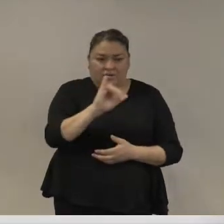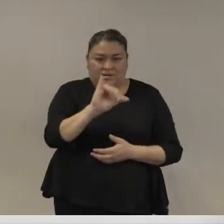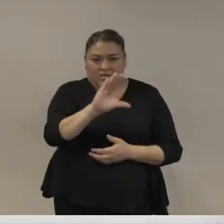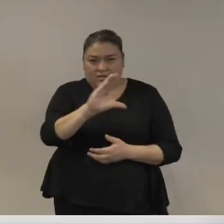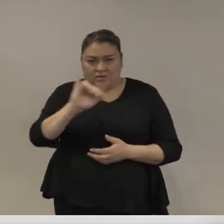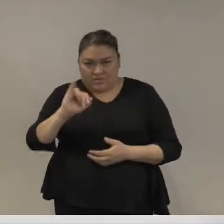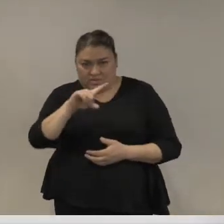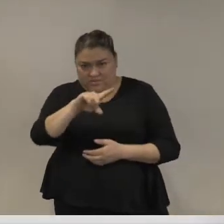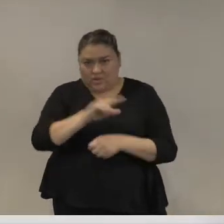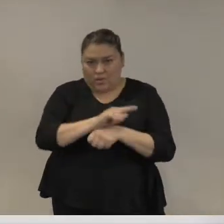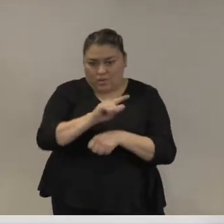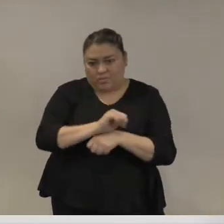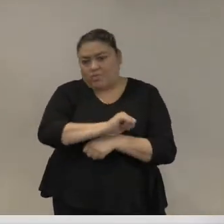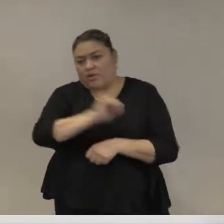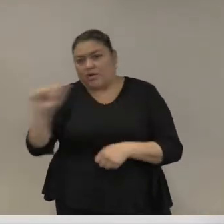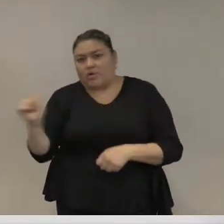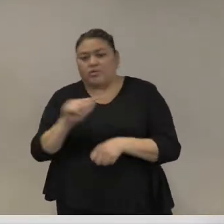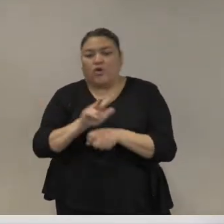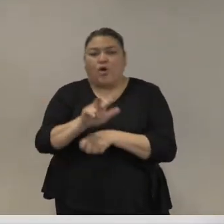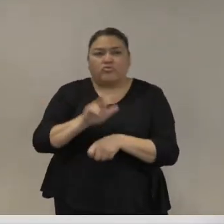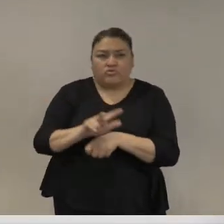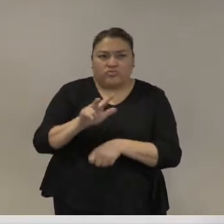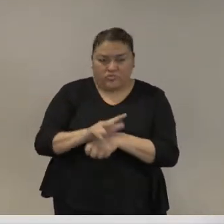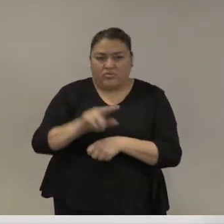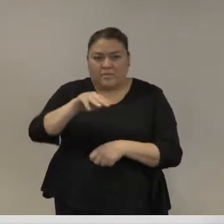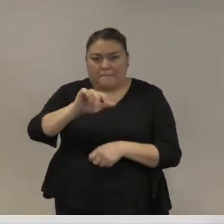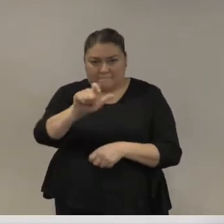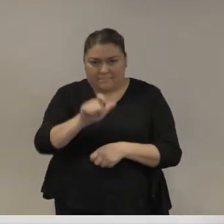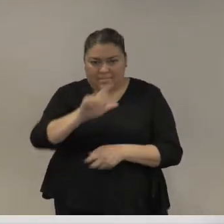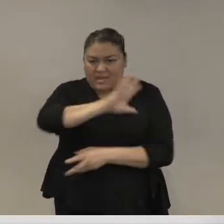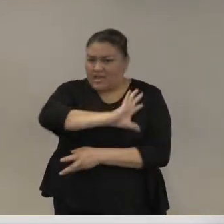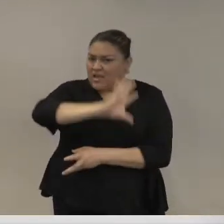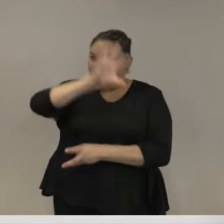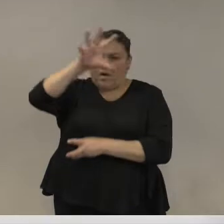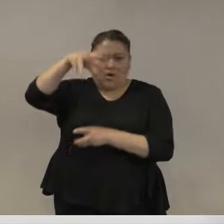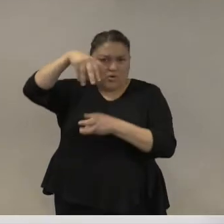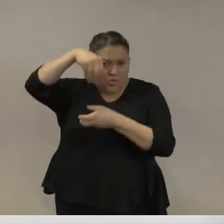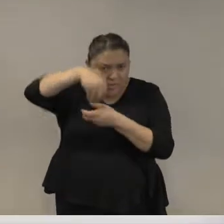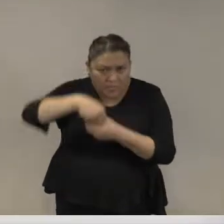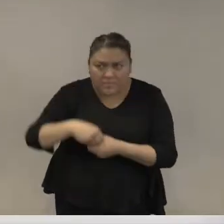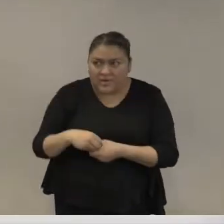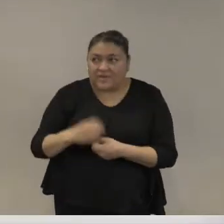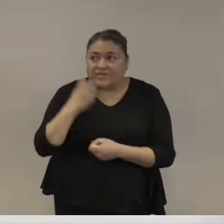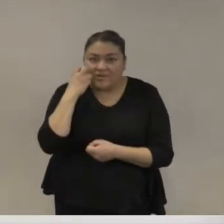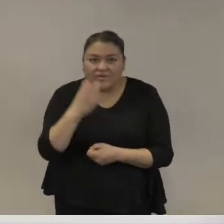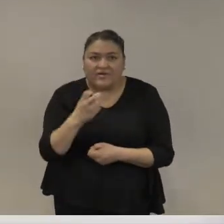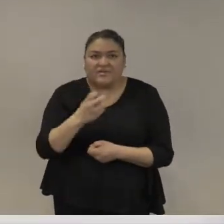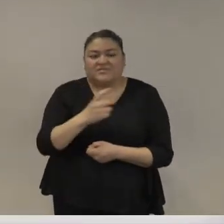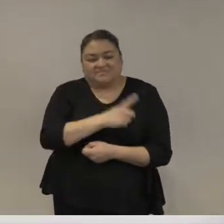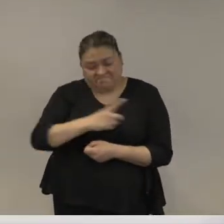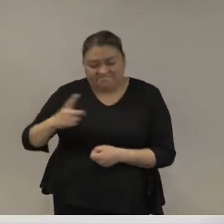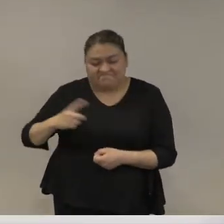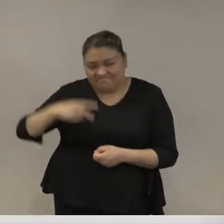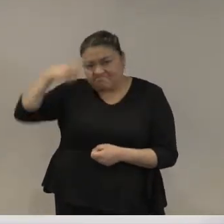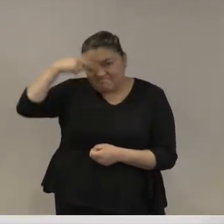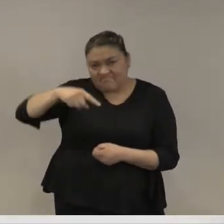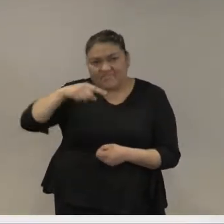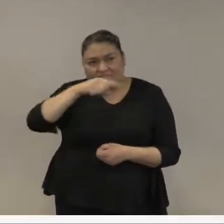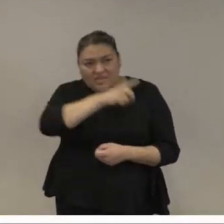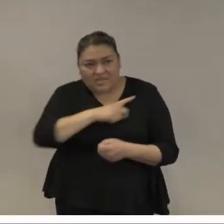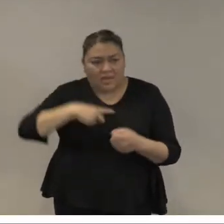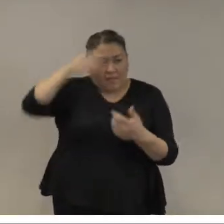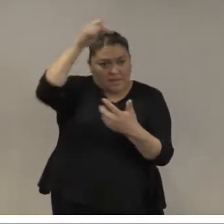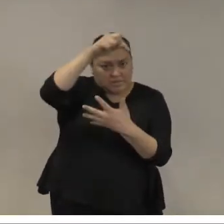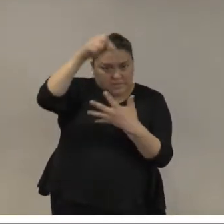y el MAXI en Honduras resumiendo todo eso de lo que es todo lo que debe hacerse todos esos pedacitos de